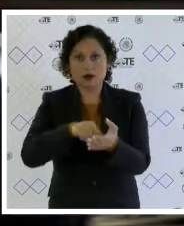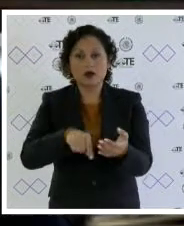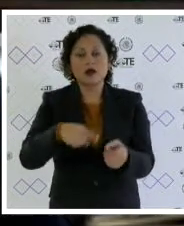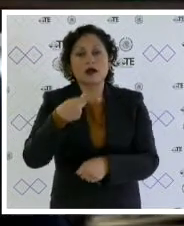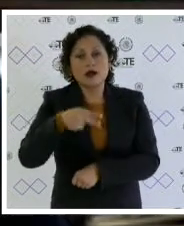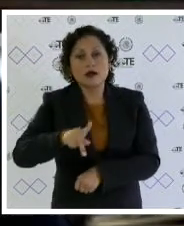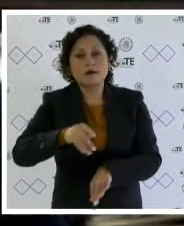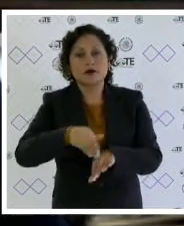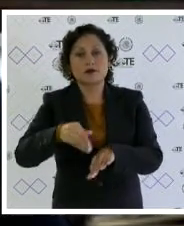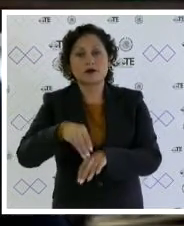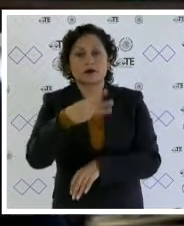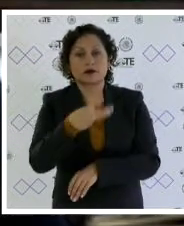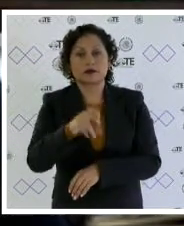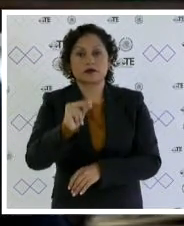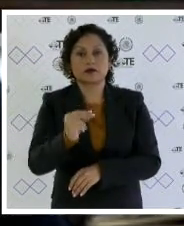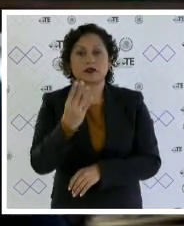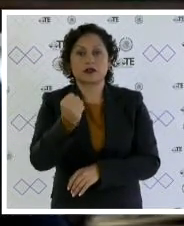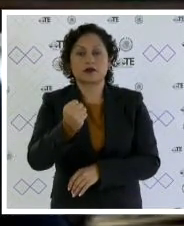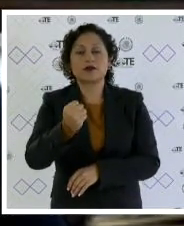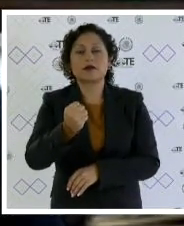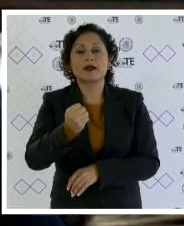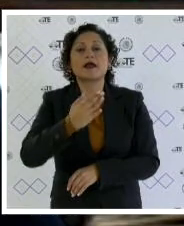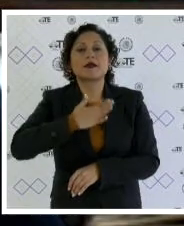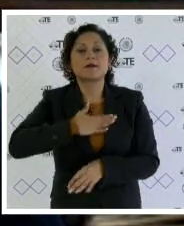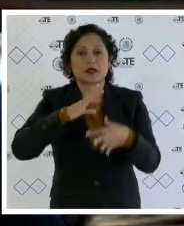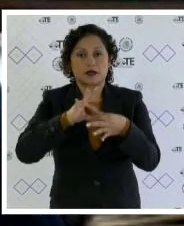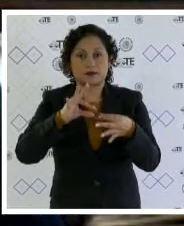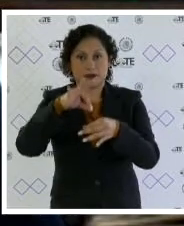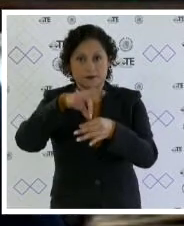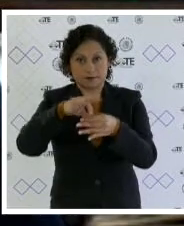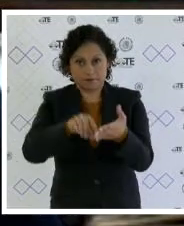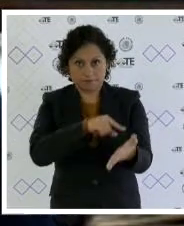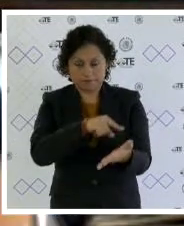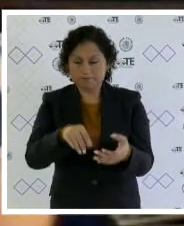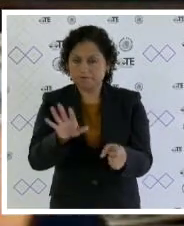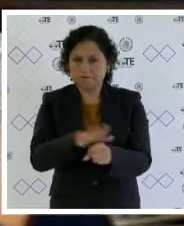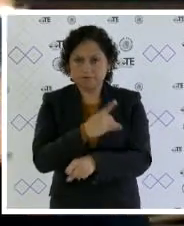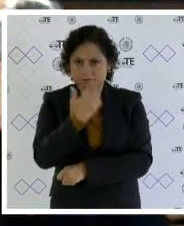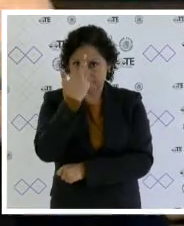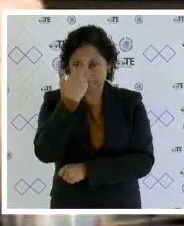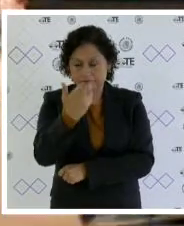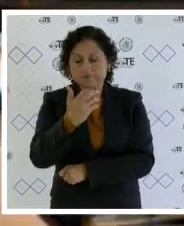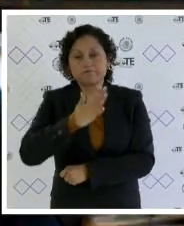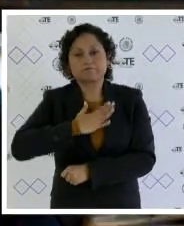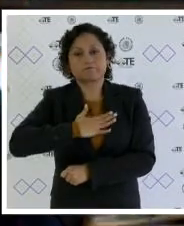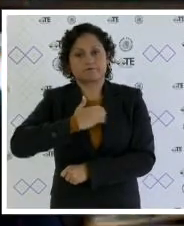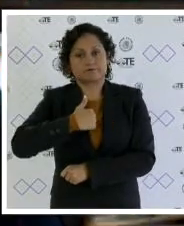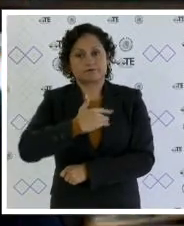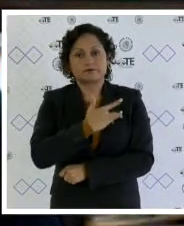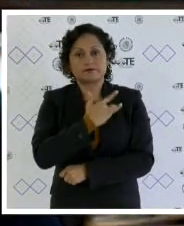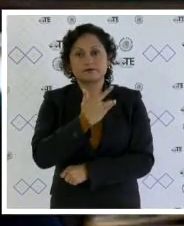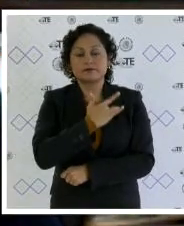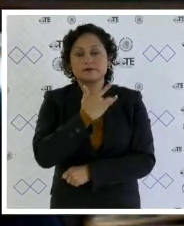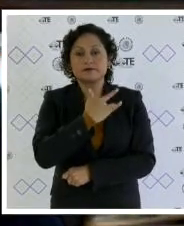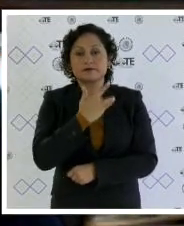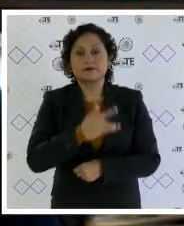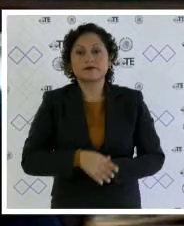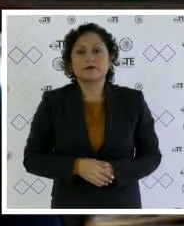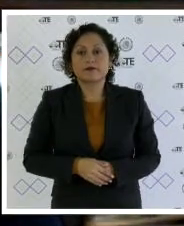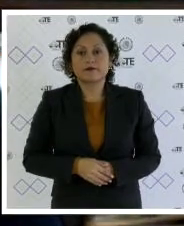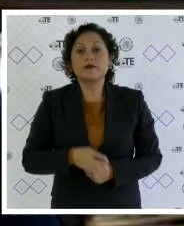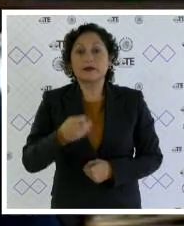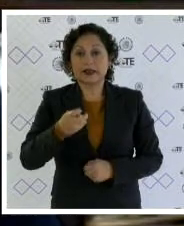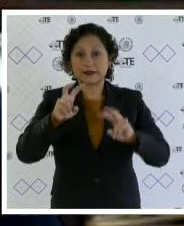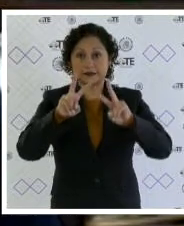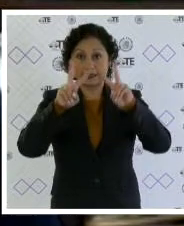389 emitiré un voto aclaratorio y esto porque considero que este asunto